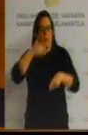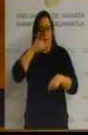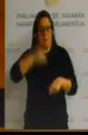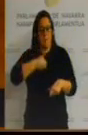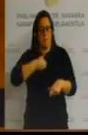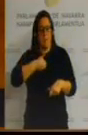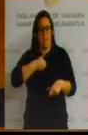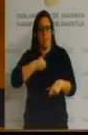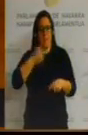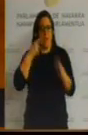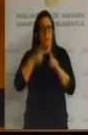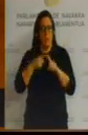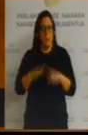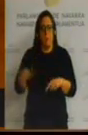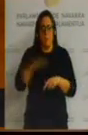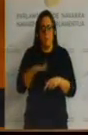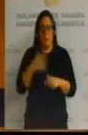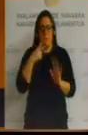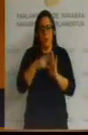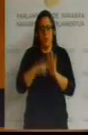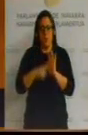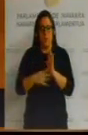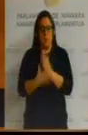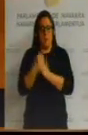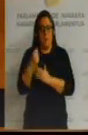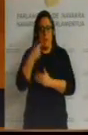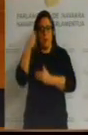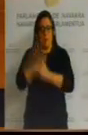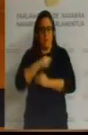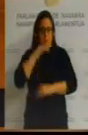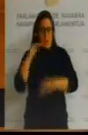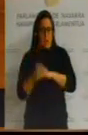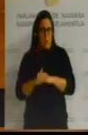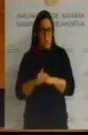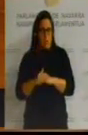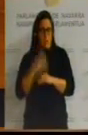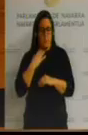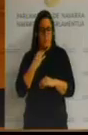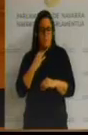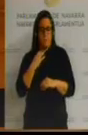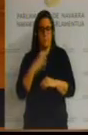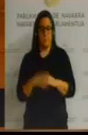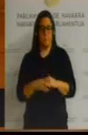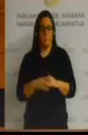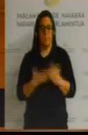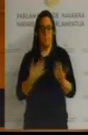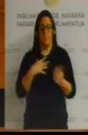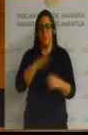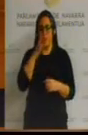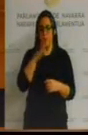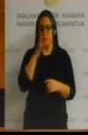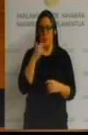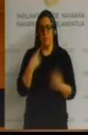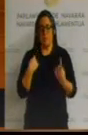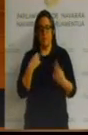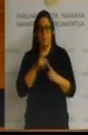habilitar unos espacios que cumplan la normativa federativa. Y siguiendo la argumentación y según nuestro punto de vista de la